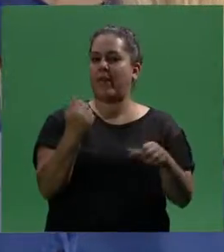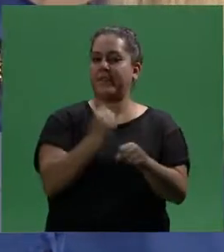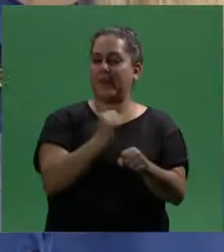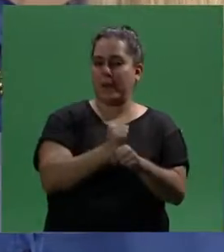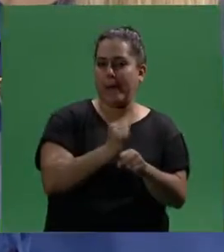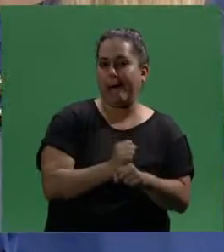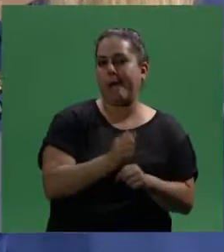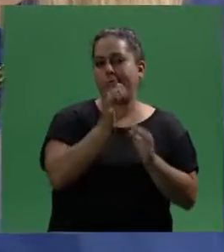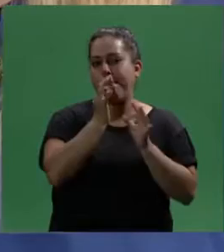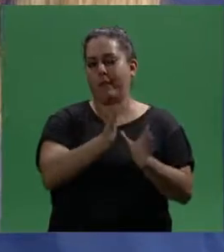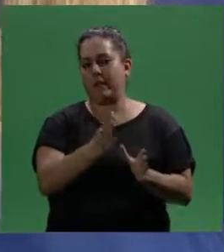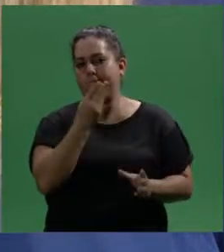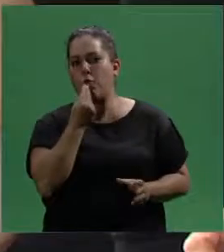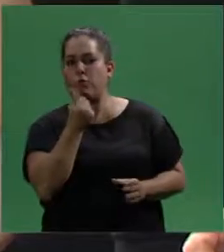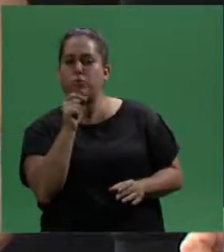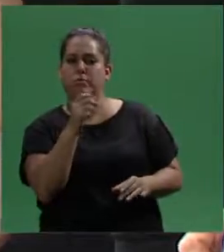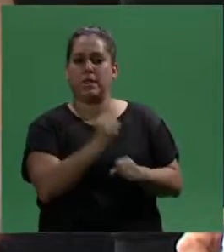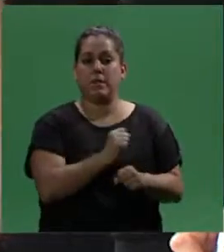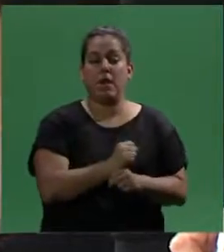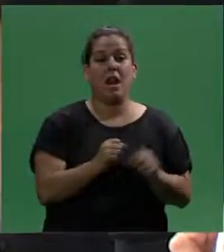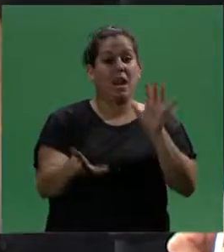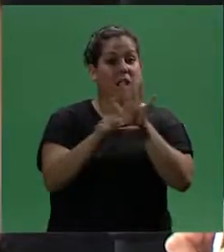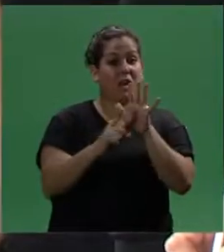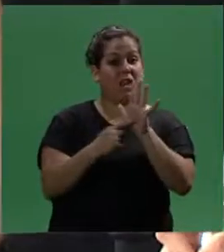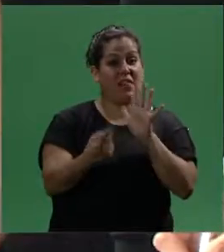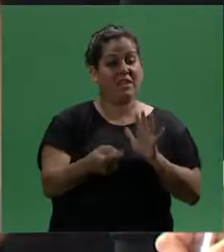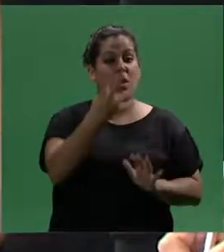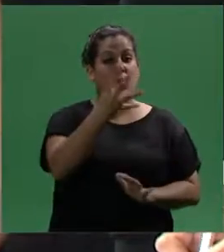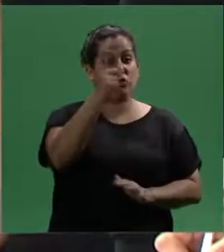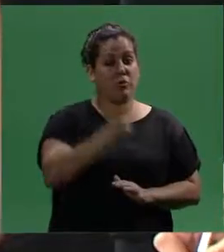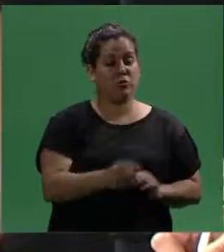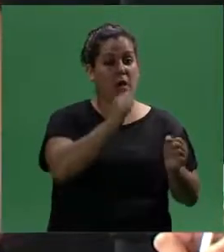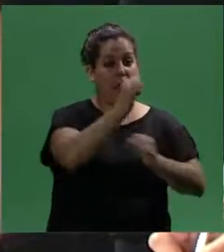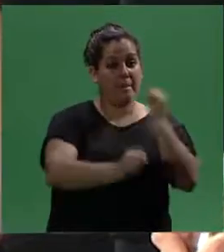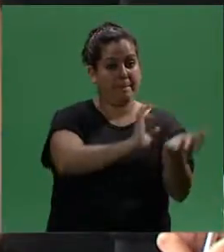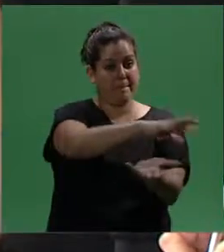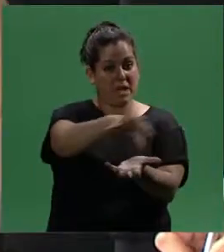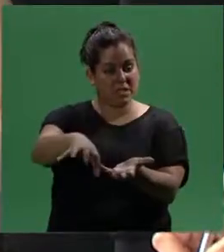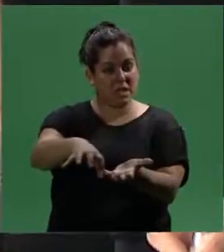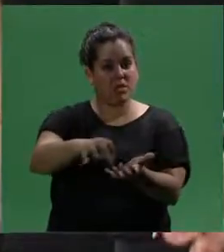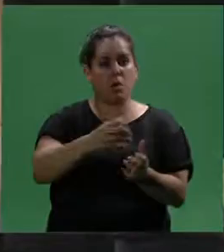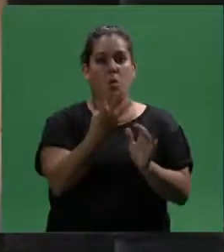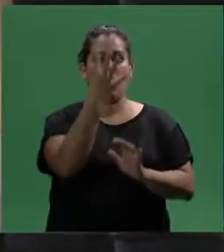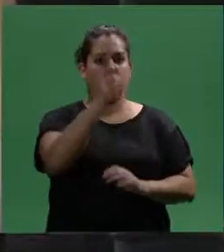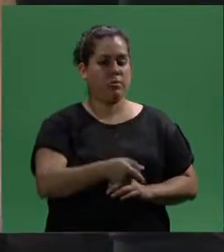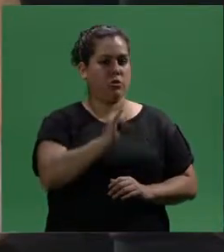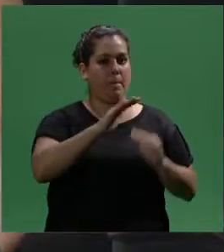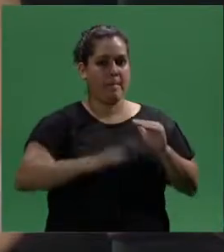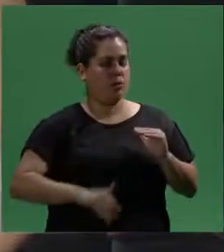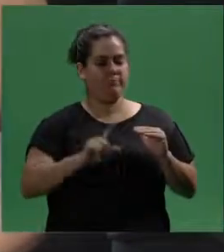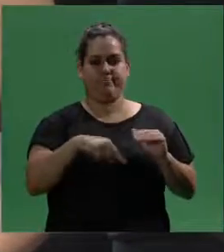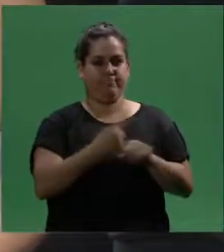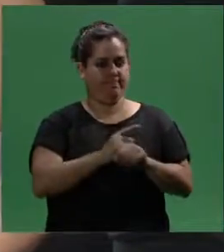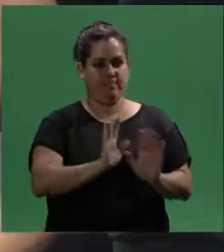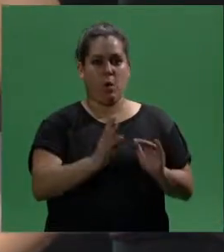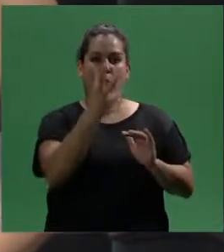de lo que deseen. La ley establece que el 4% de las empresas, no menos del 4% de